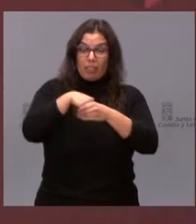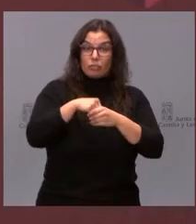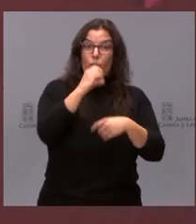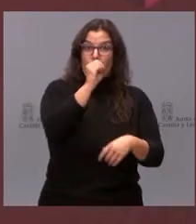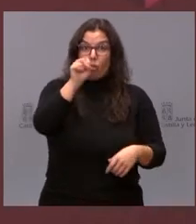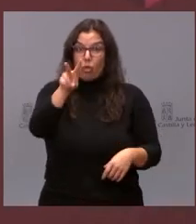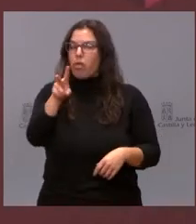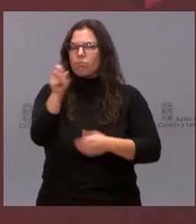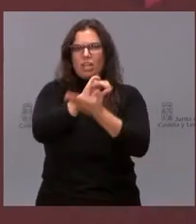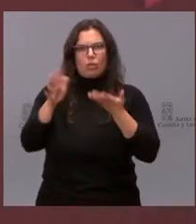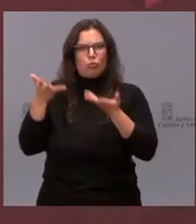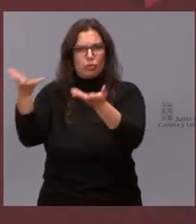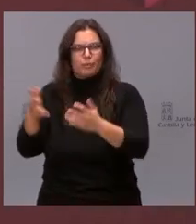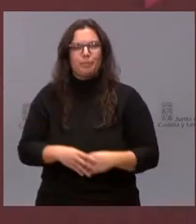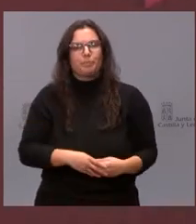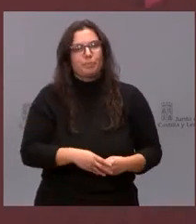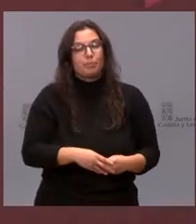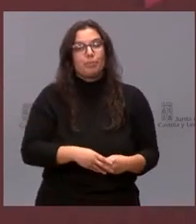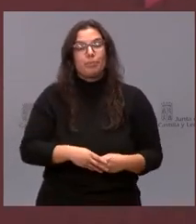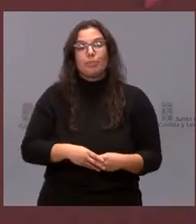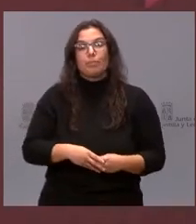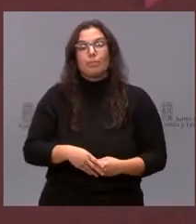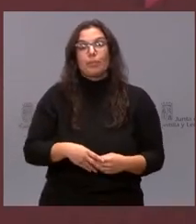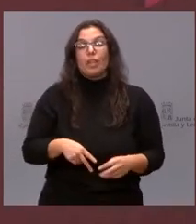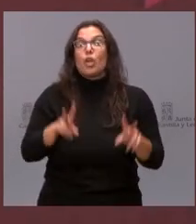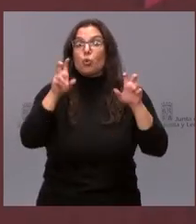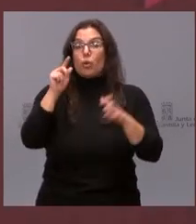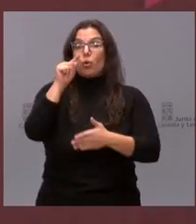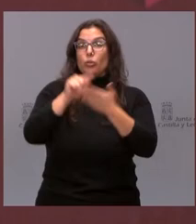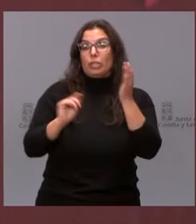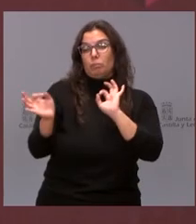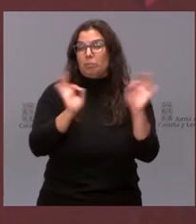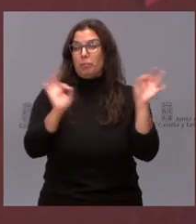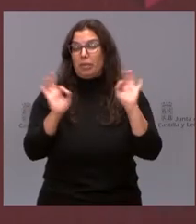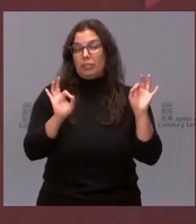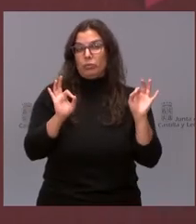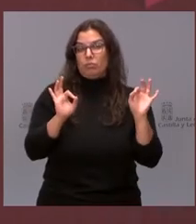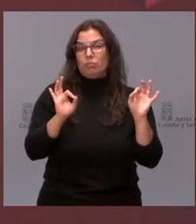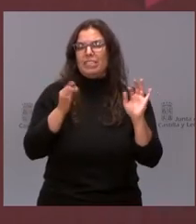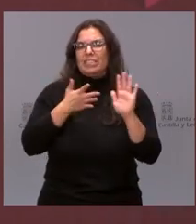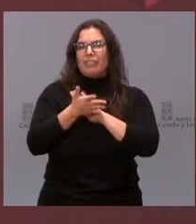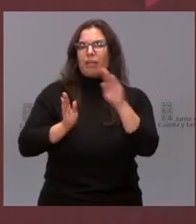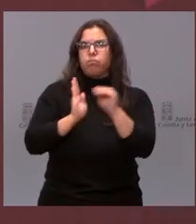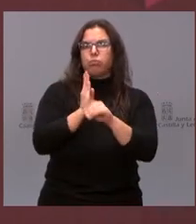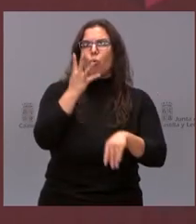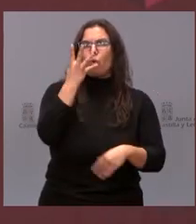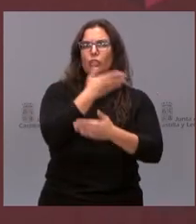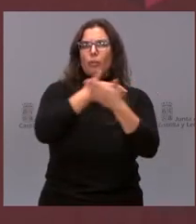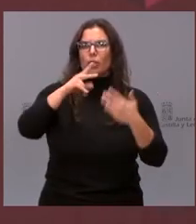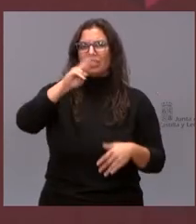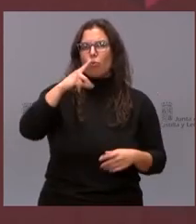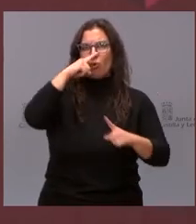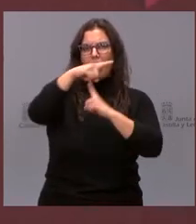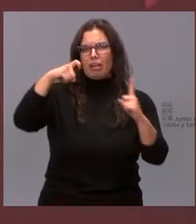este servicio. Estamos ultimando un nuevo contrato, nos va a costar cuatro millones de euros al año y, como digo,